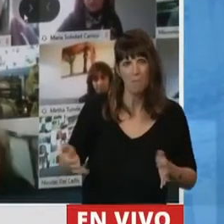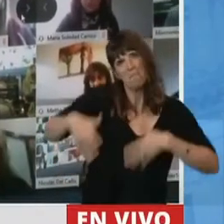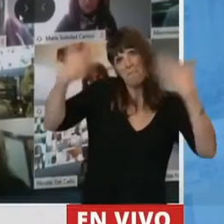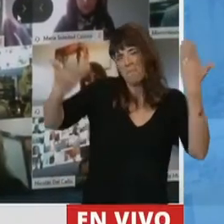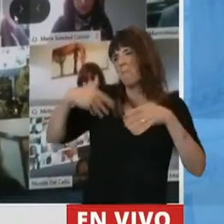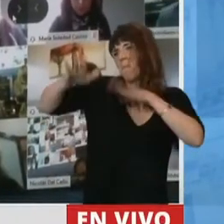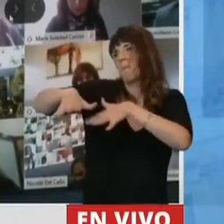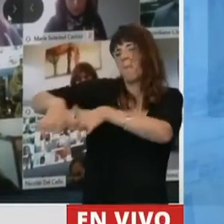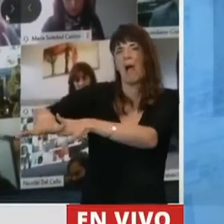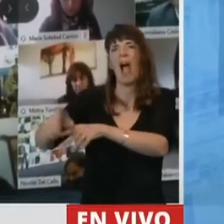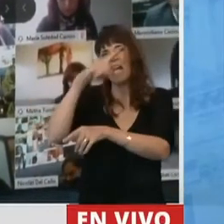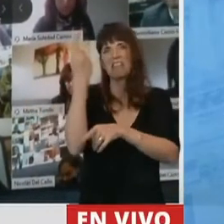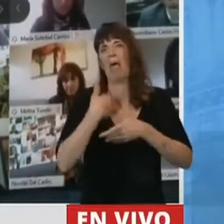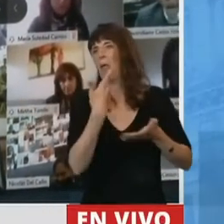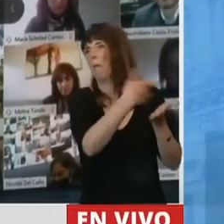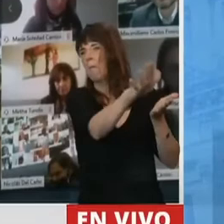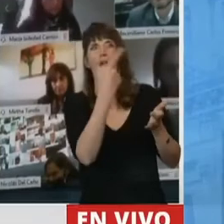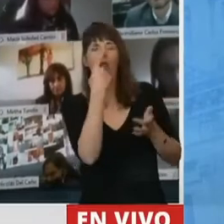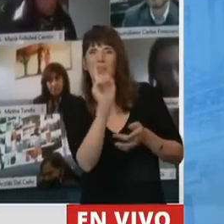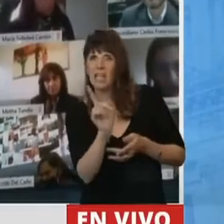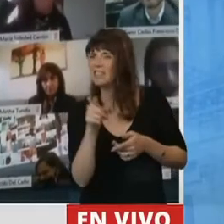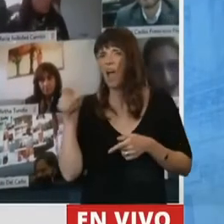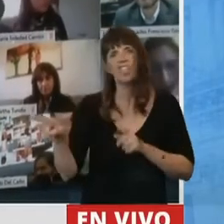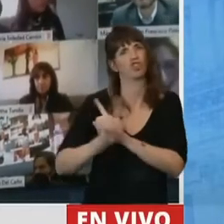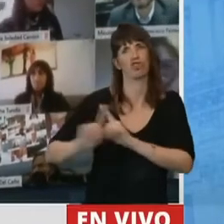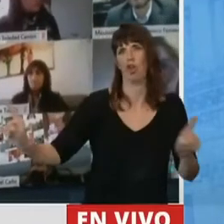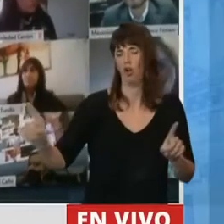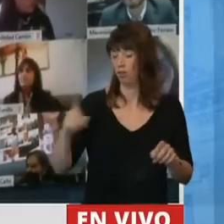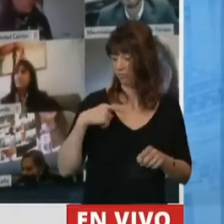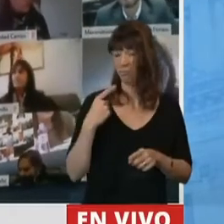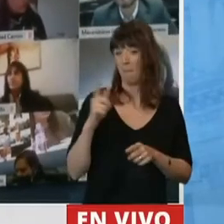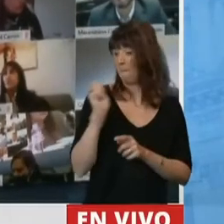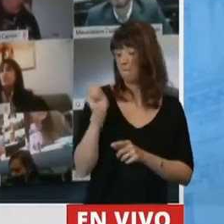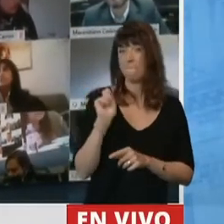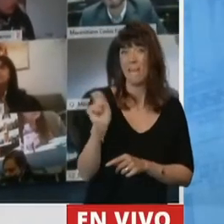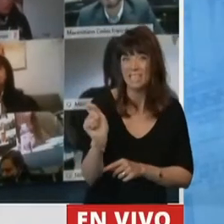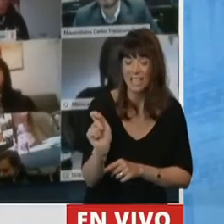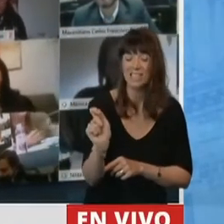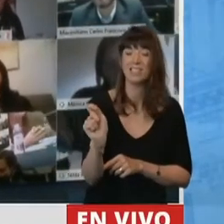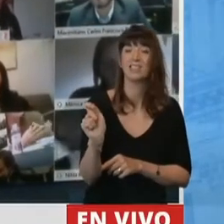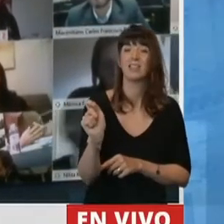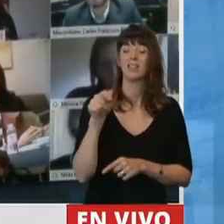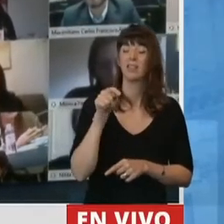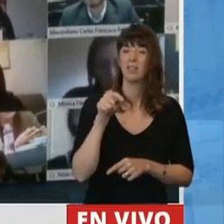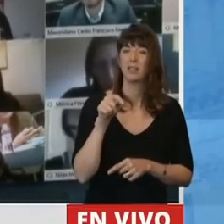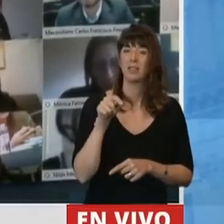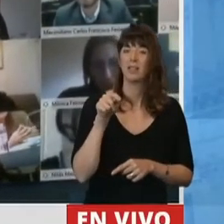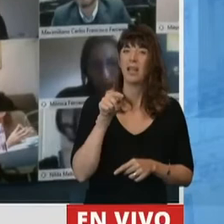no necesitan del Estado y no necesitan de la comunidad. Nosotros hemos generado durante estos meses, y eso si se quiere es una de